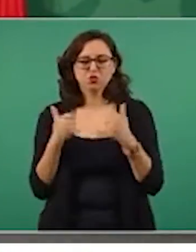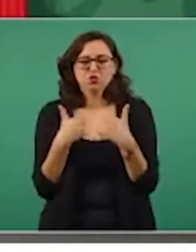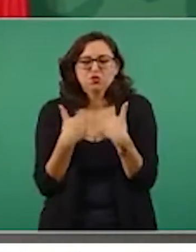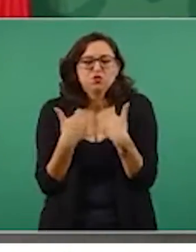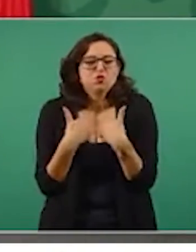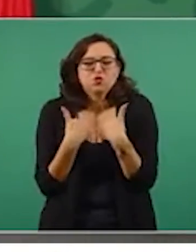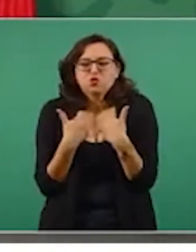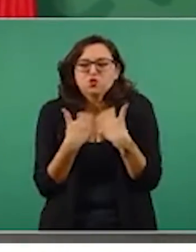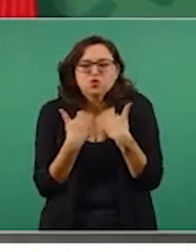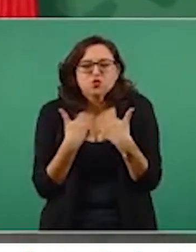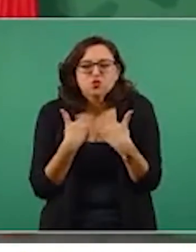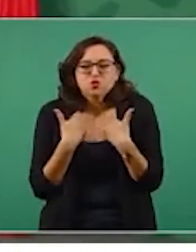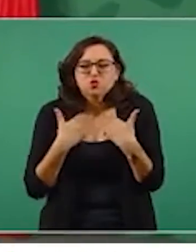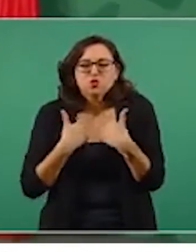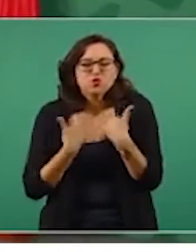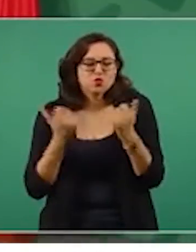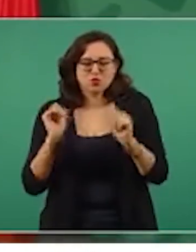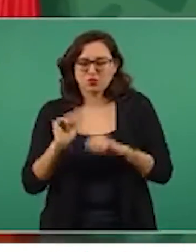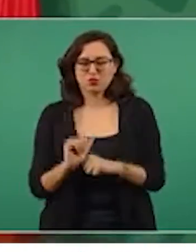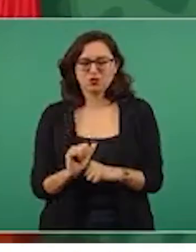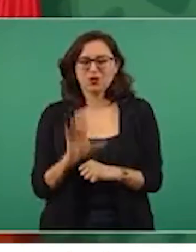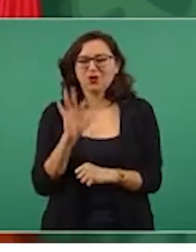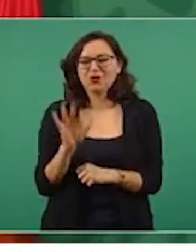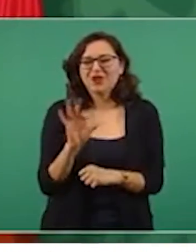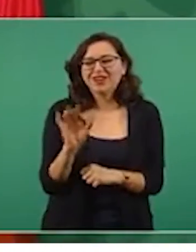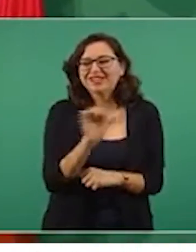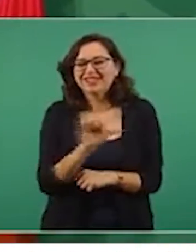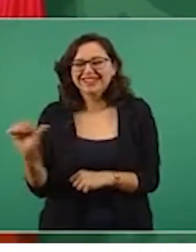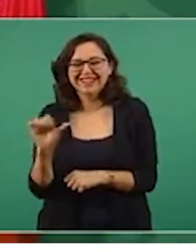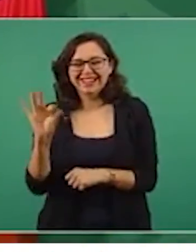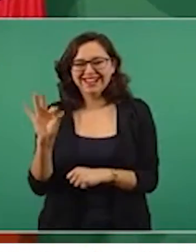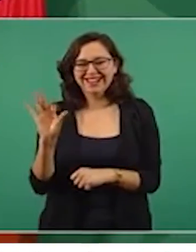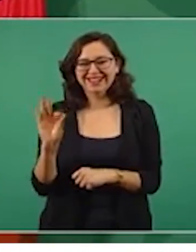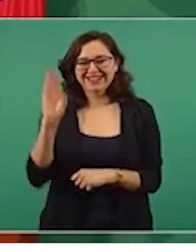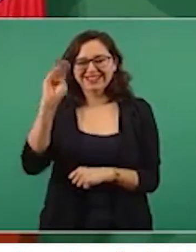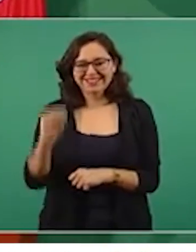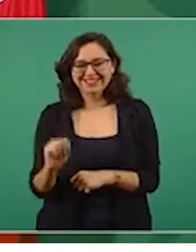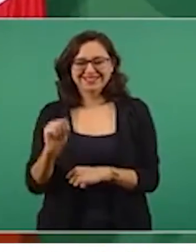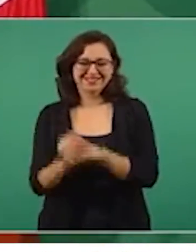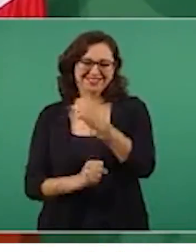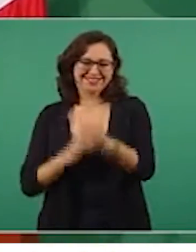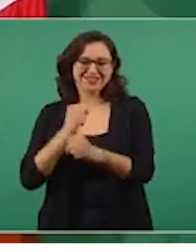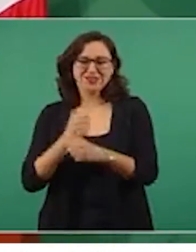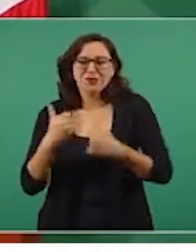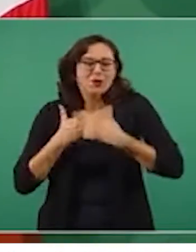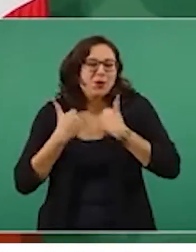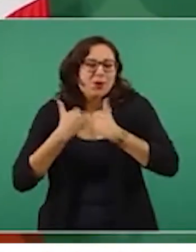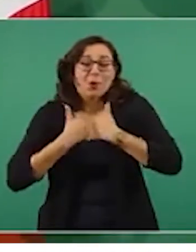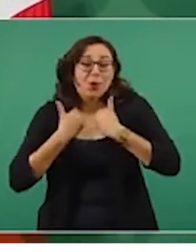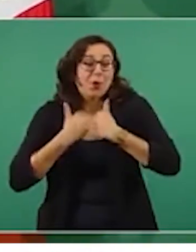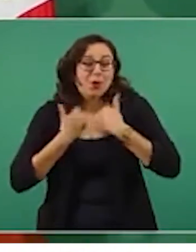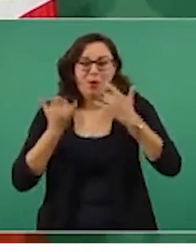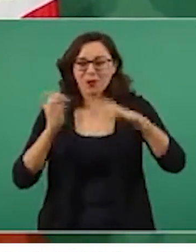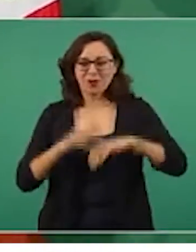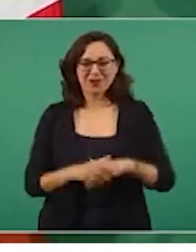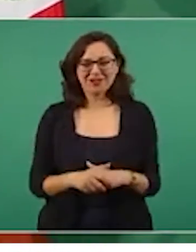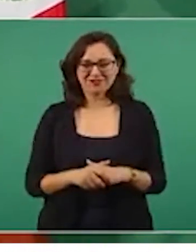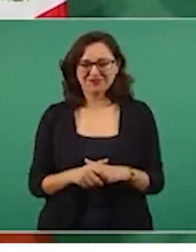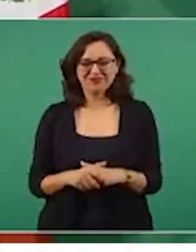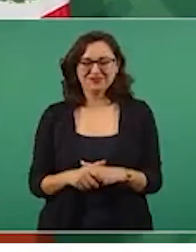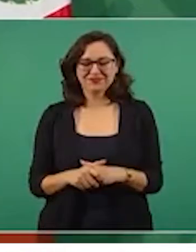de cuarenta a cuarenta y nueve y se pueden mover. Ayer